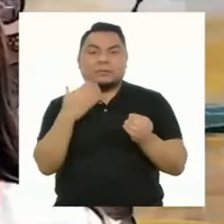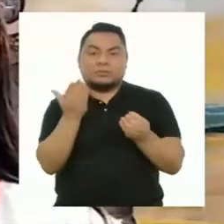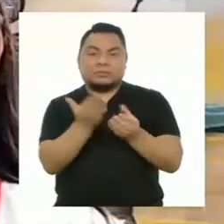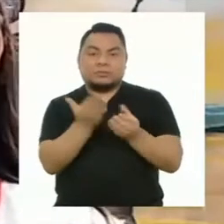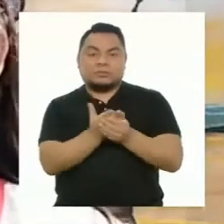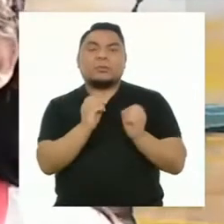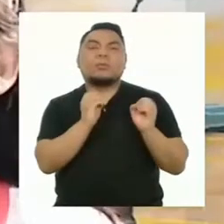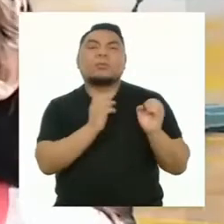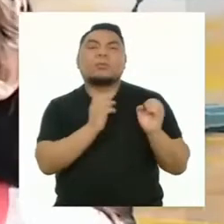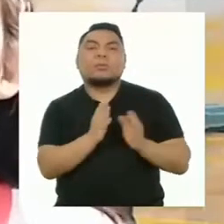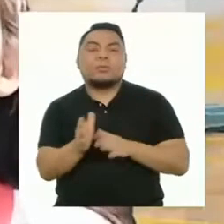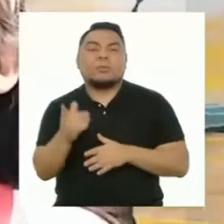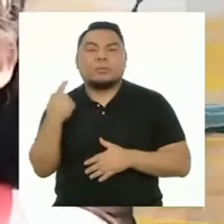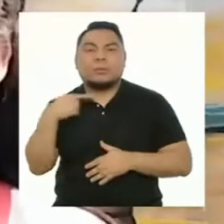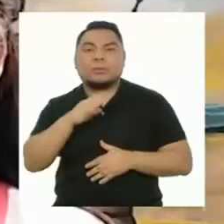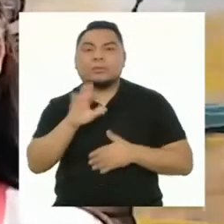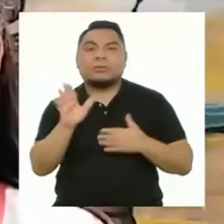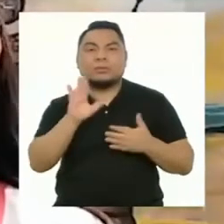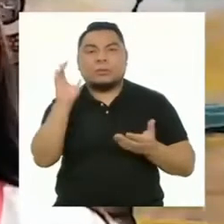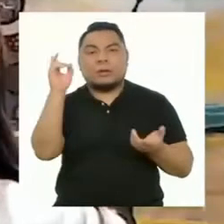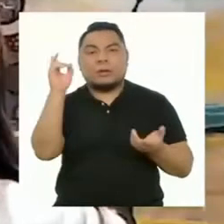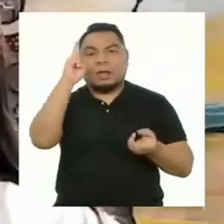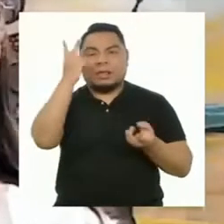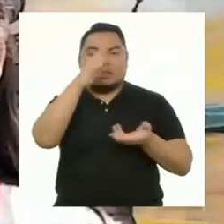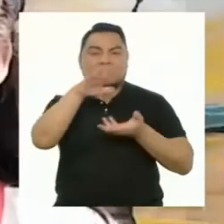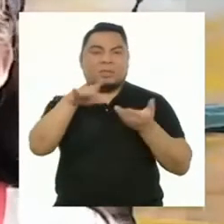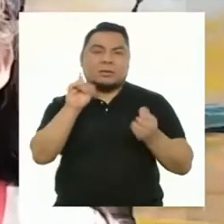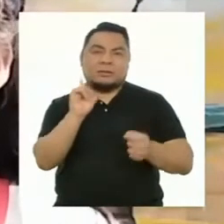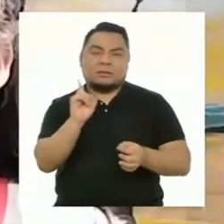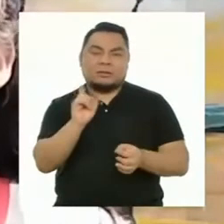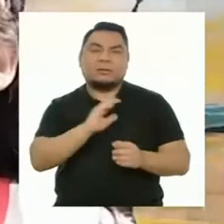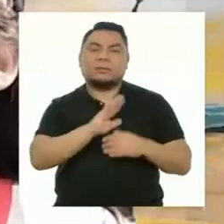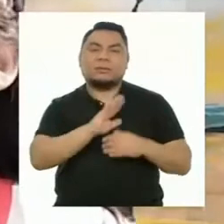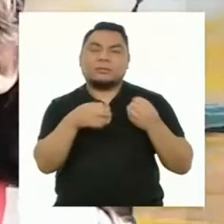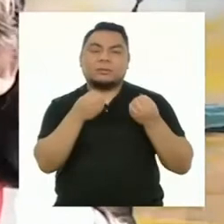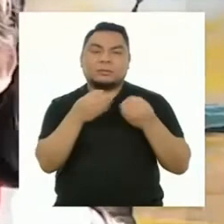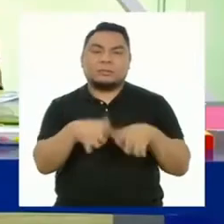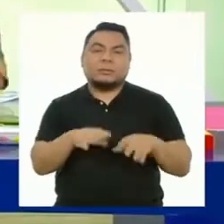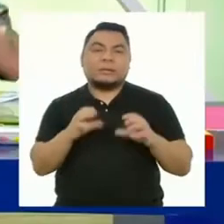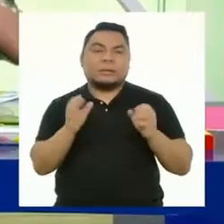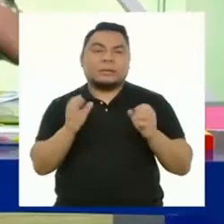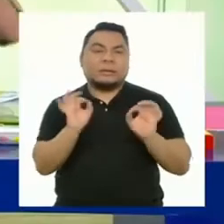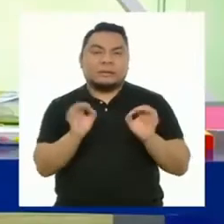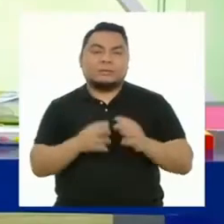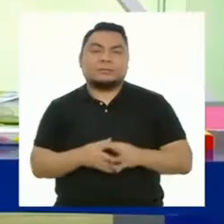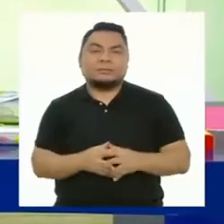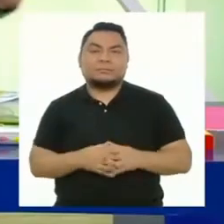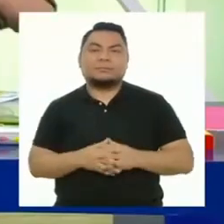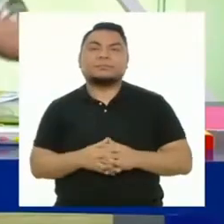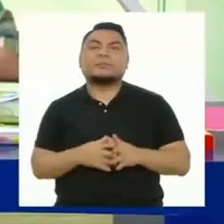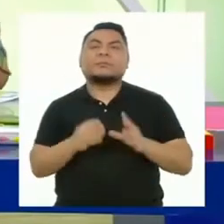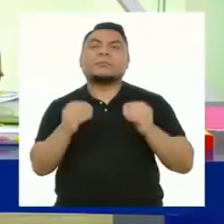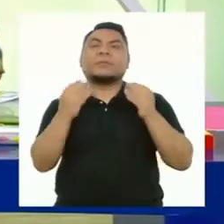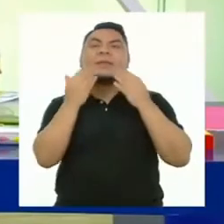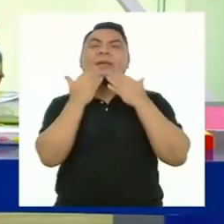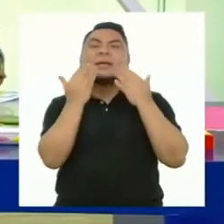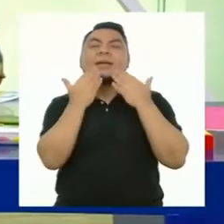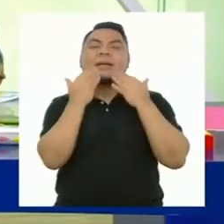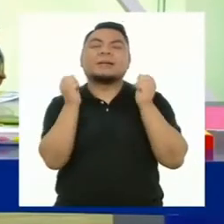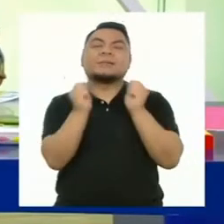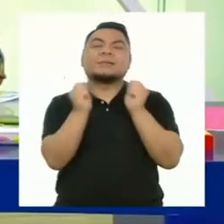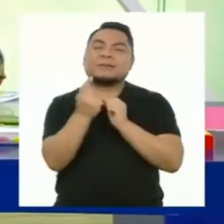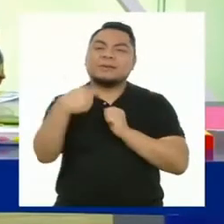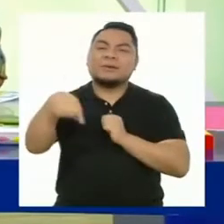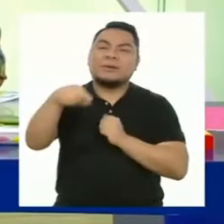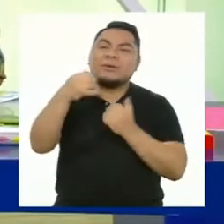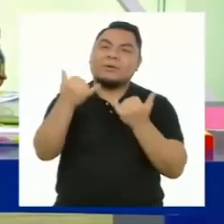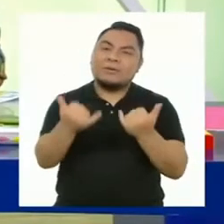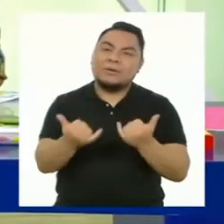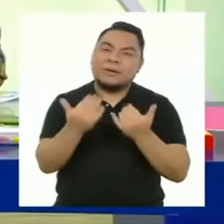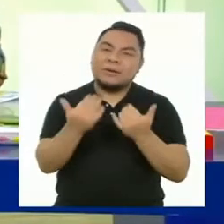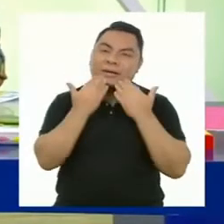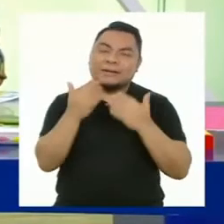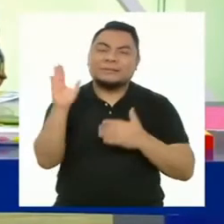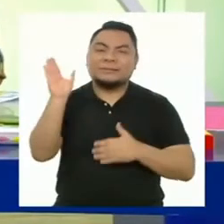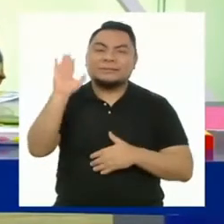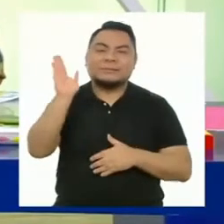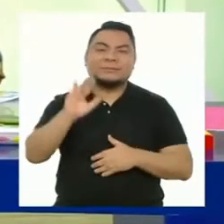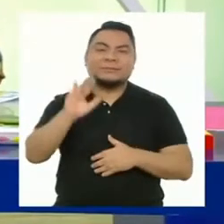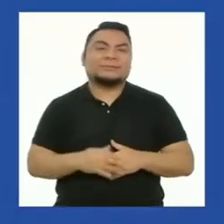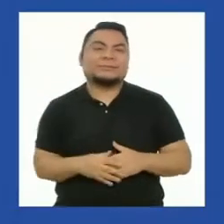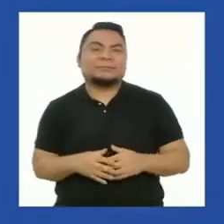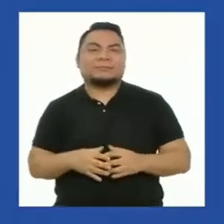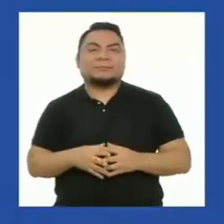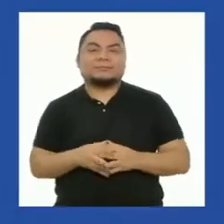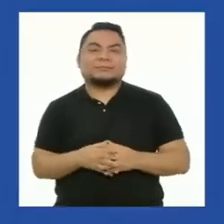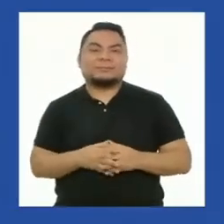portafolio ordenado para no confundir o no perder ninguna clase. Muchas gracias por acompañarnos el día de hoy. ¡Chao,